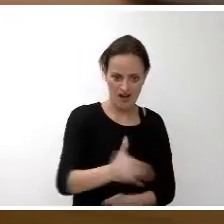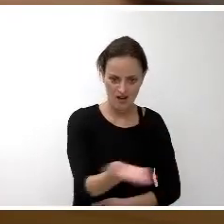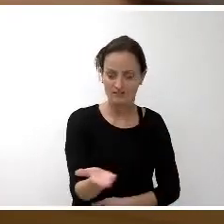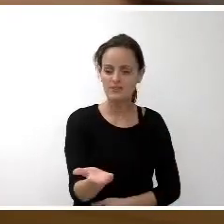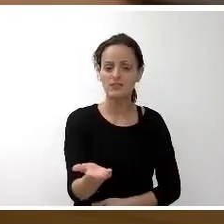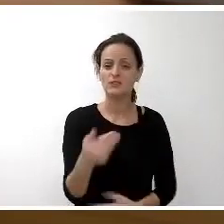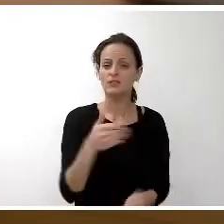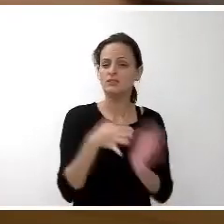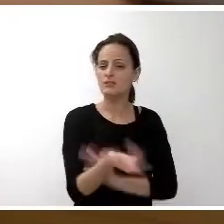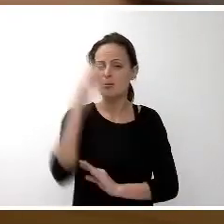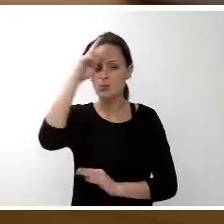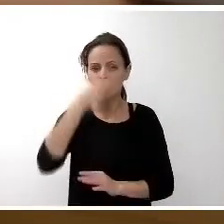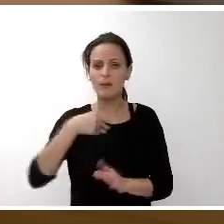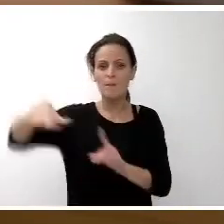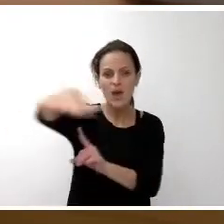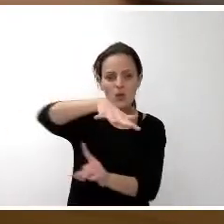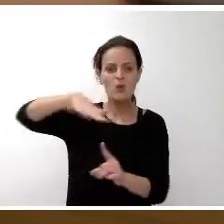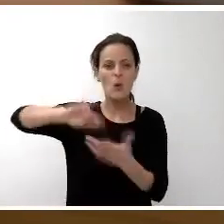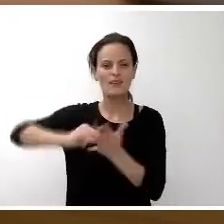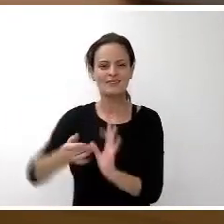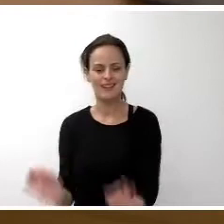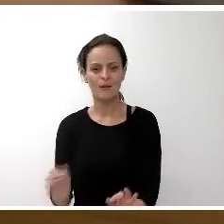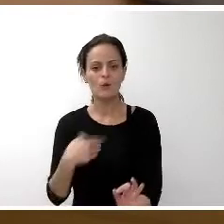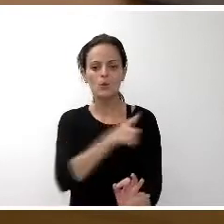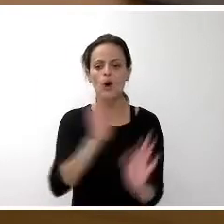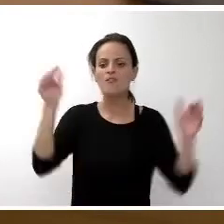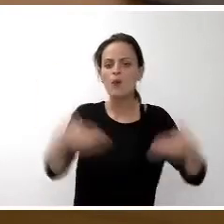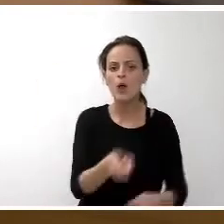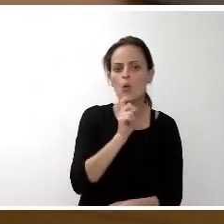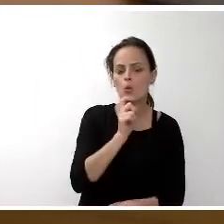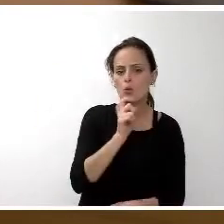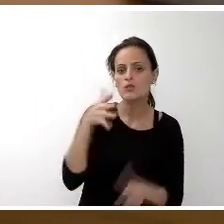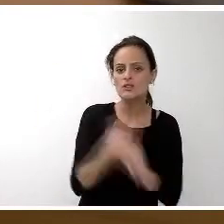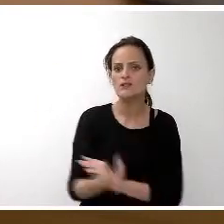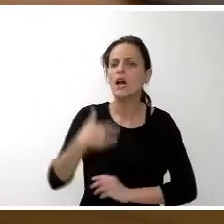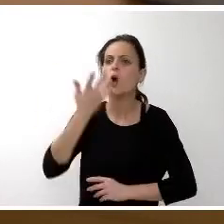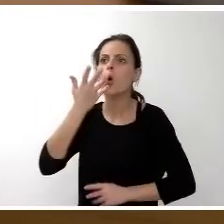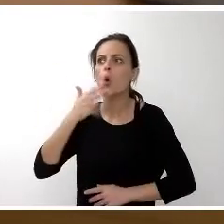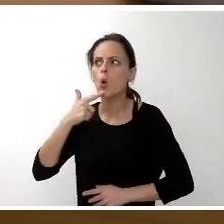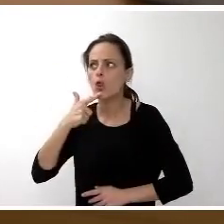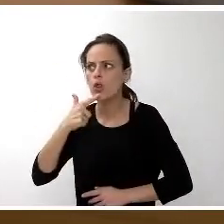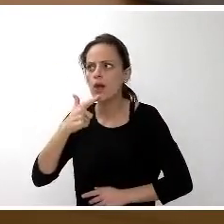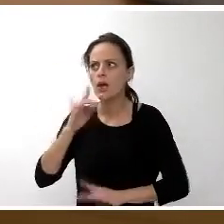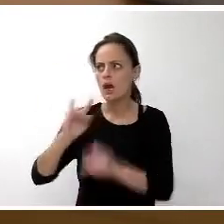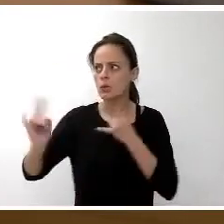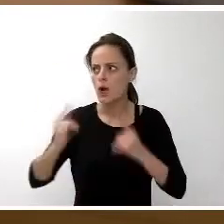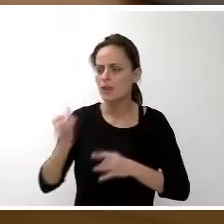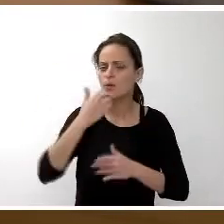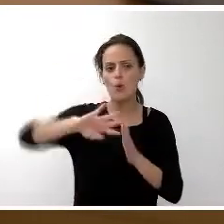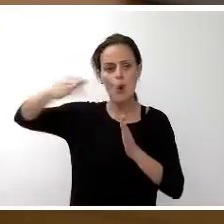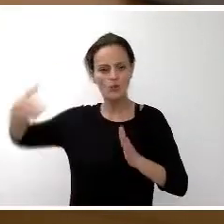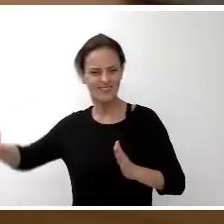Una preocupación por el medio ambiente, pero ¿cómo lo has enfocado? Una preocupación por conocer la naturaleza, poder ir de excursión al monte.